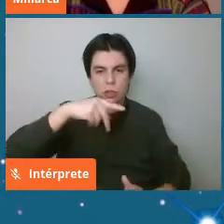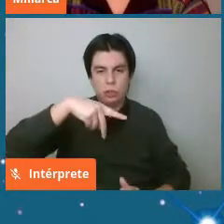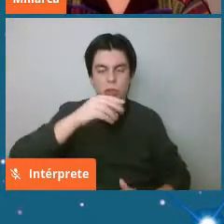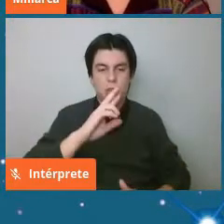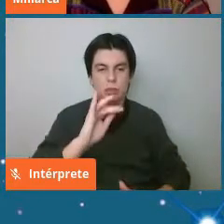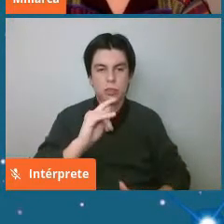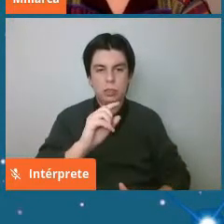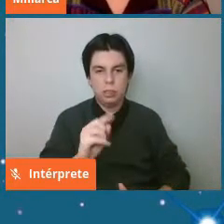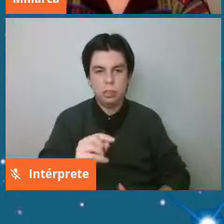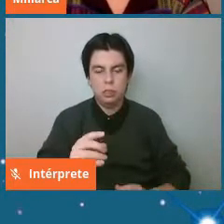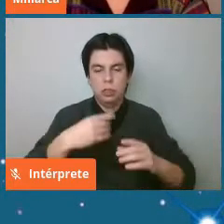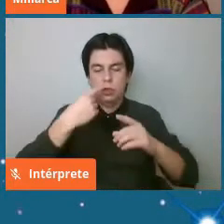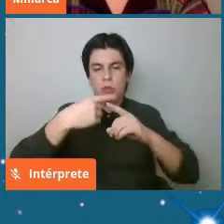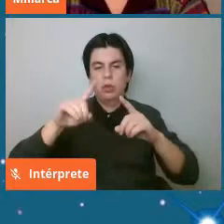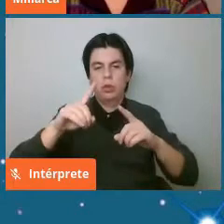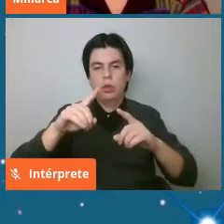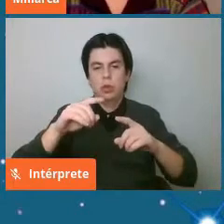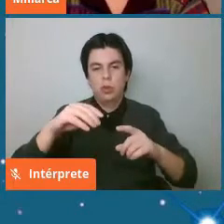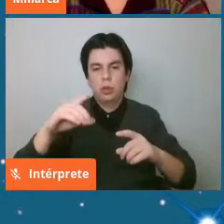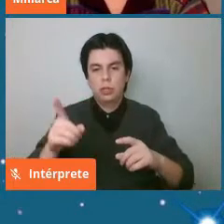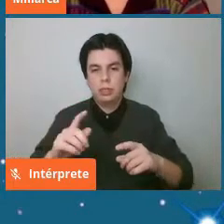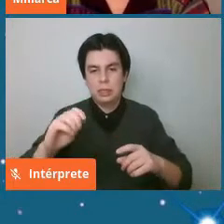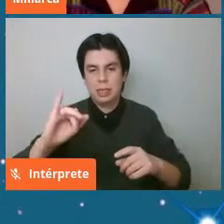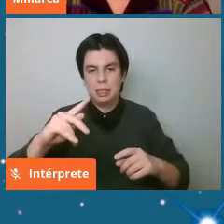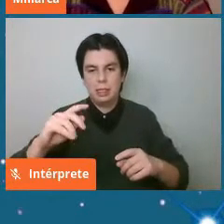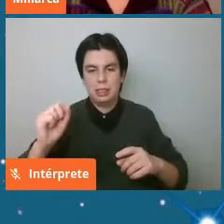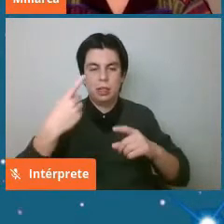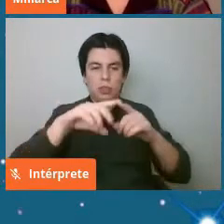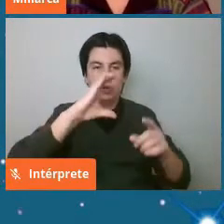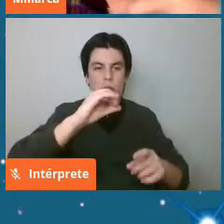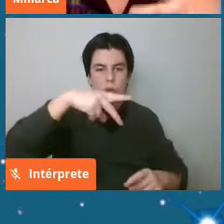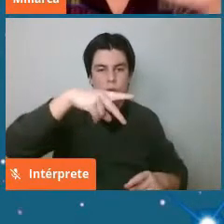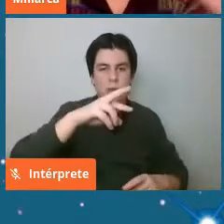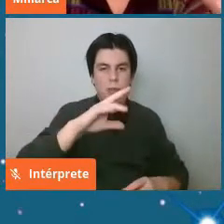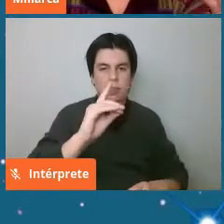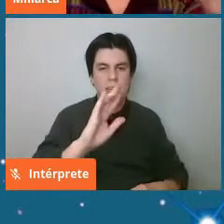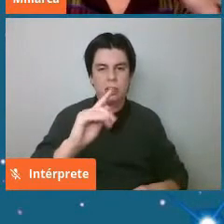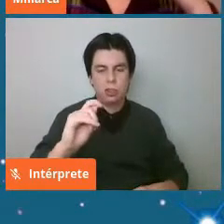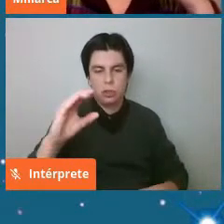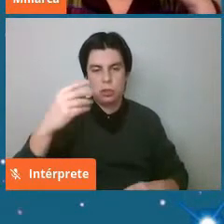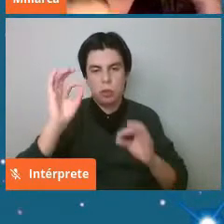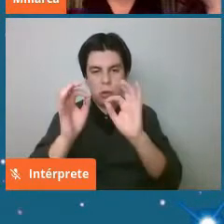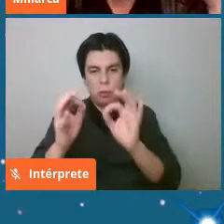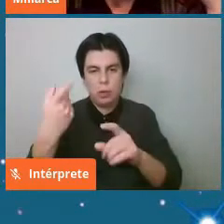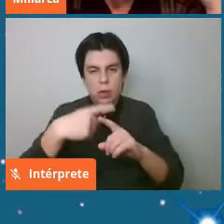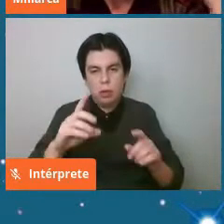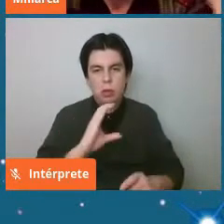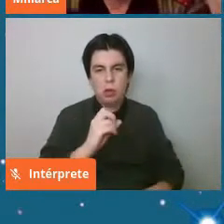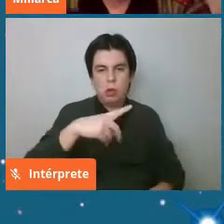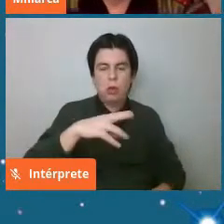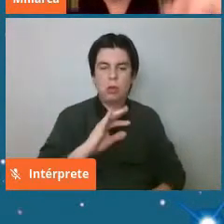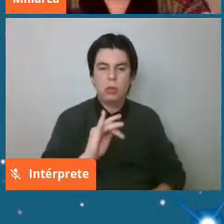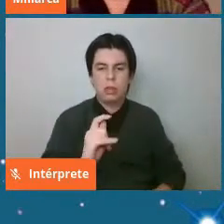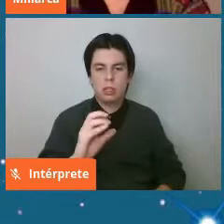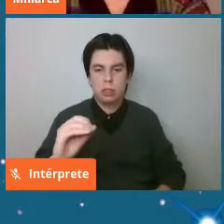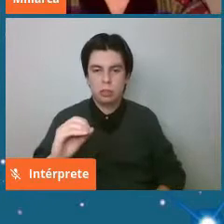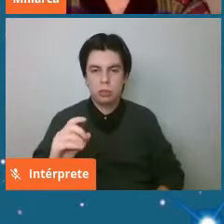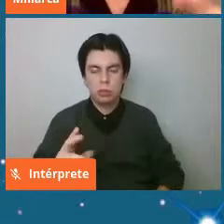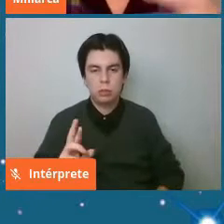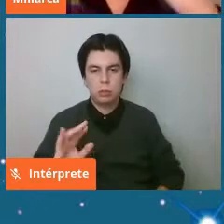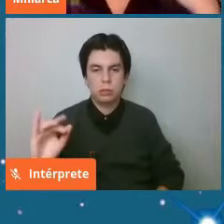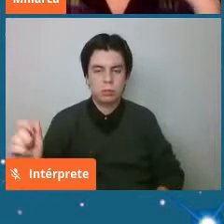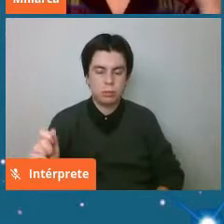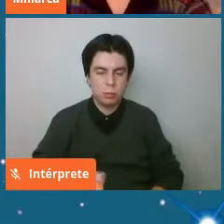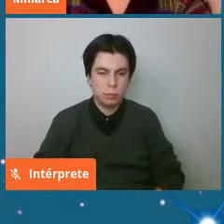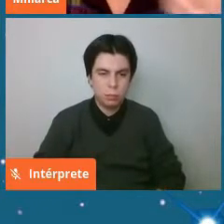algunos condritos ordinarios y también un condrito rumuruti entonces eso es muy importante después cuando pensamos cuando vamos a los